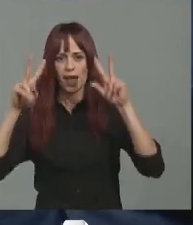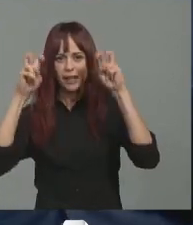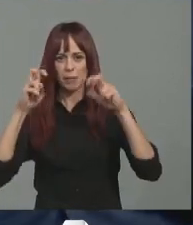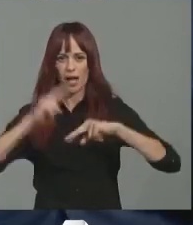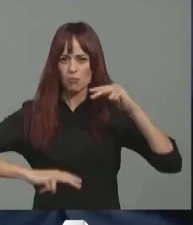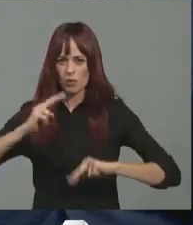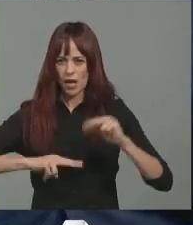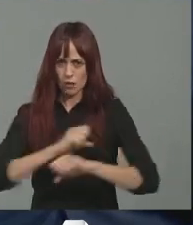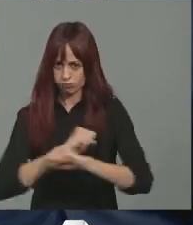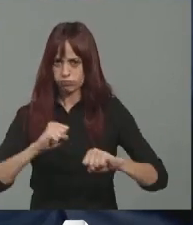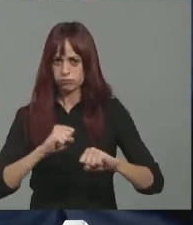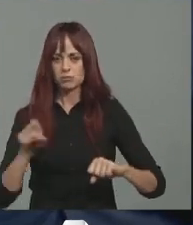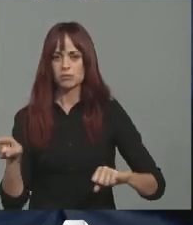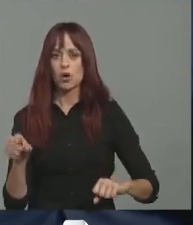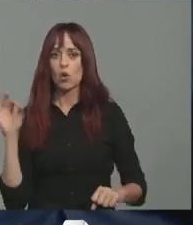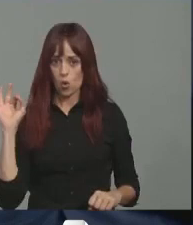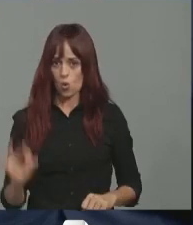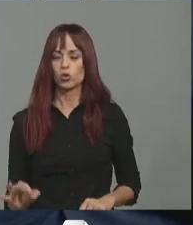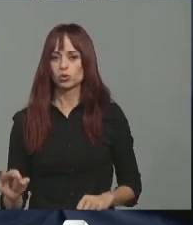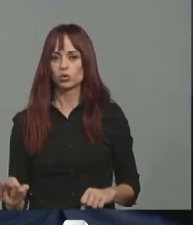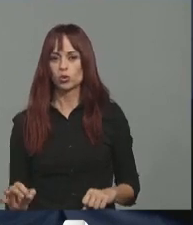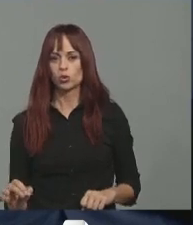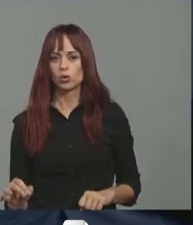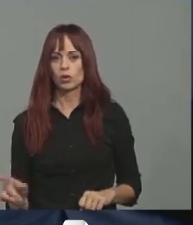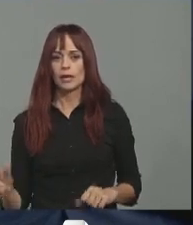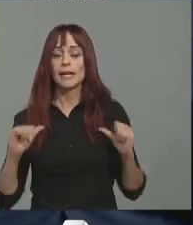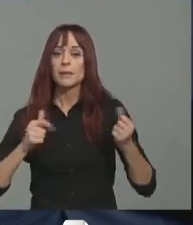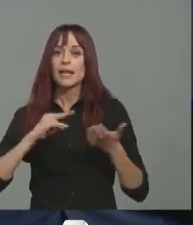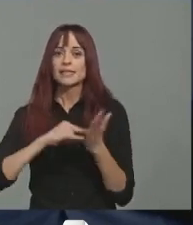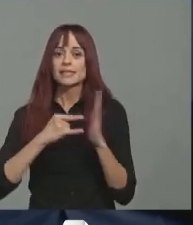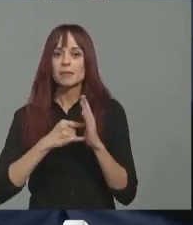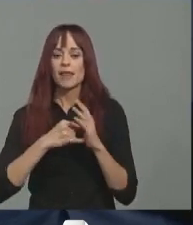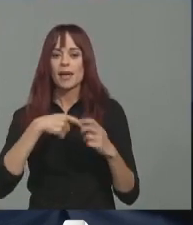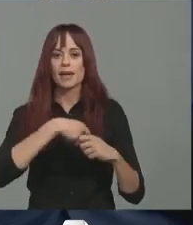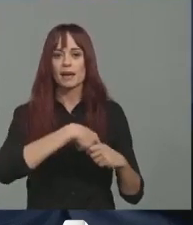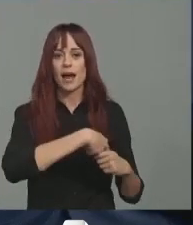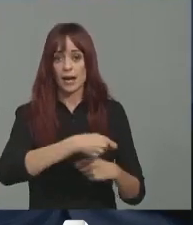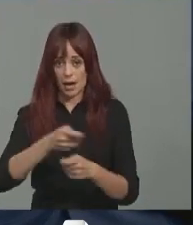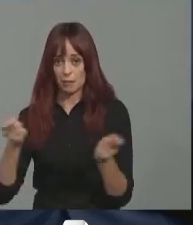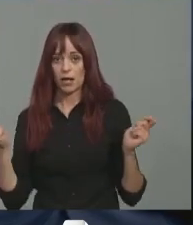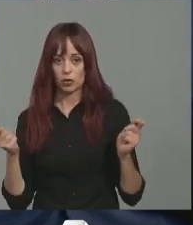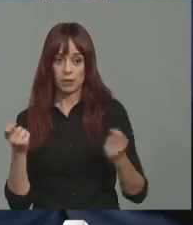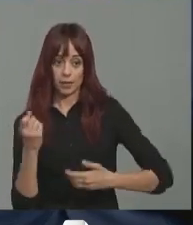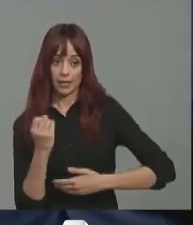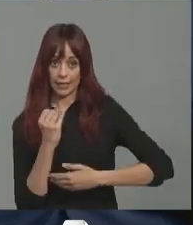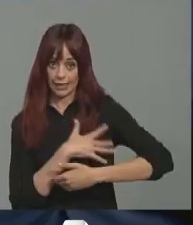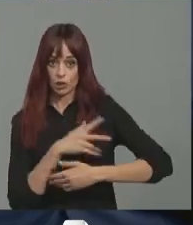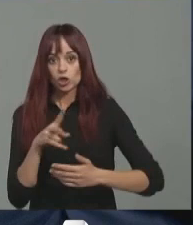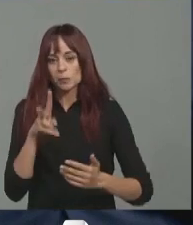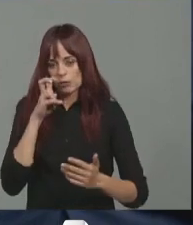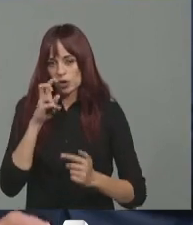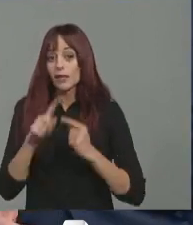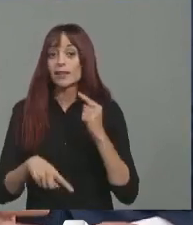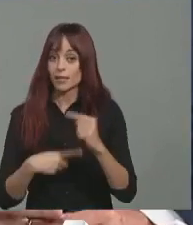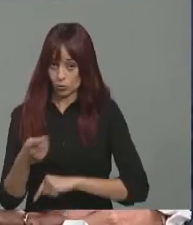inmobiliaria. En ese momento es cuando se hace ese sistema de reparto con una previsión de ingresos que luego después,